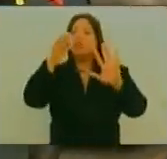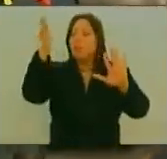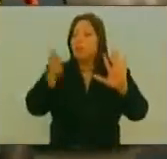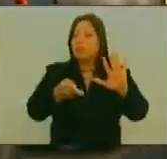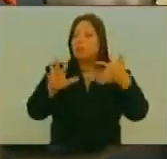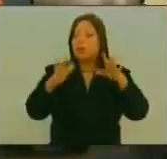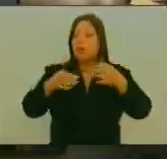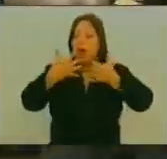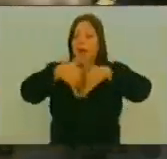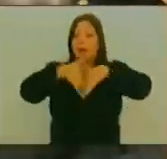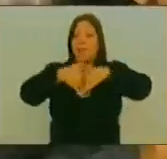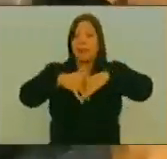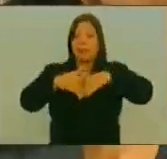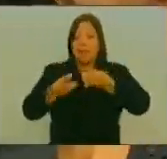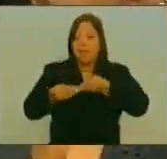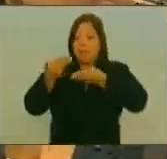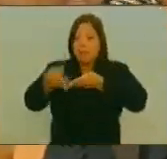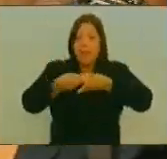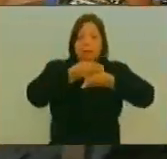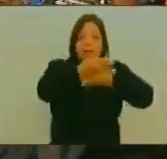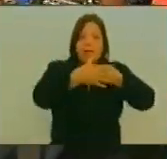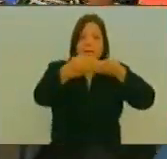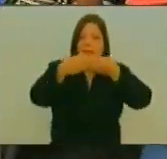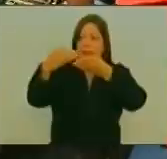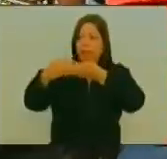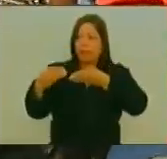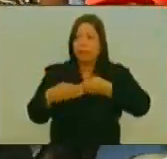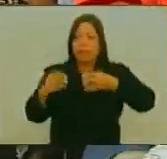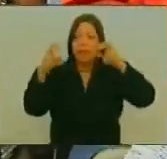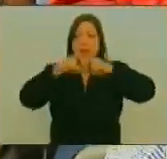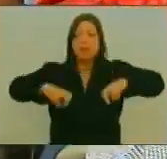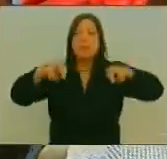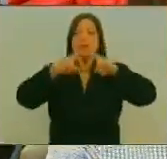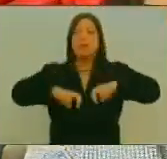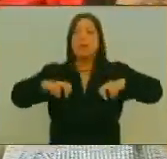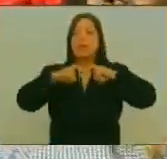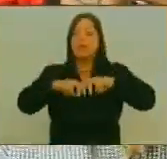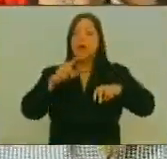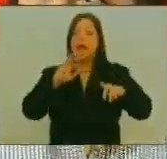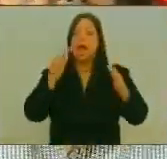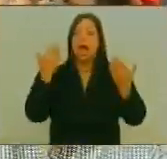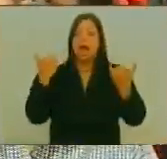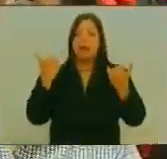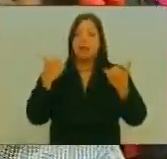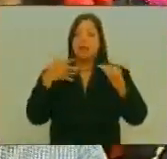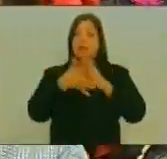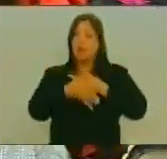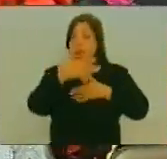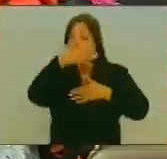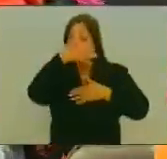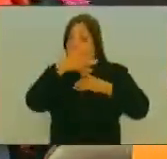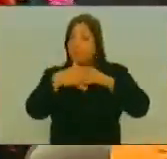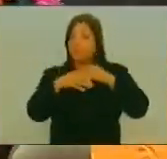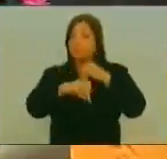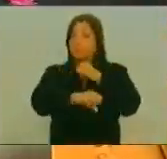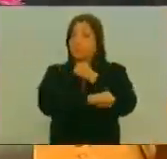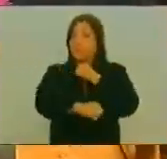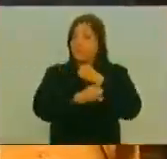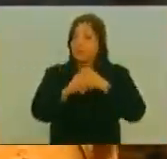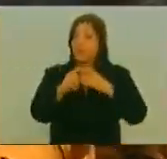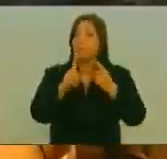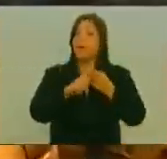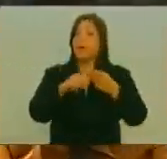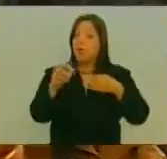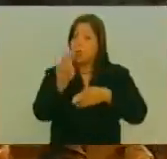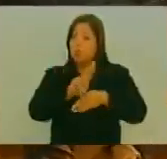De empresas Sujetas A investigación Por la presunta Comisión De delitos En el proceso De adquisición Y